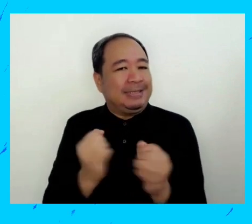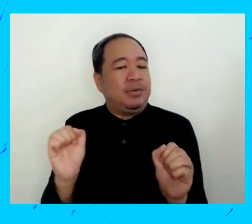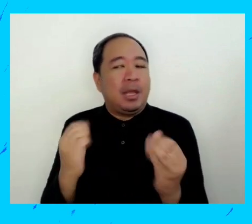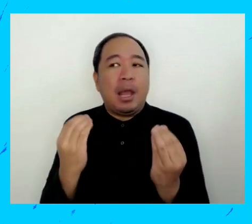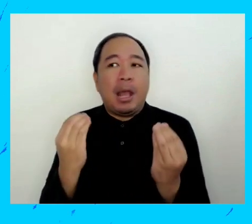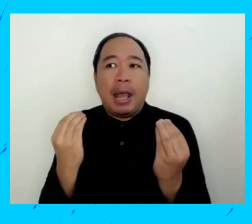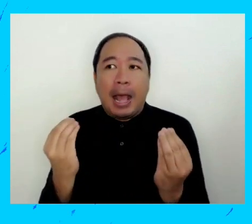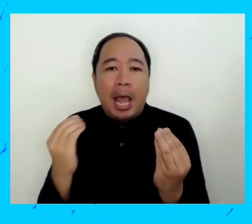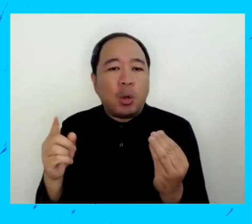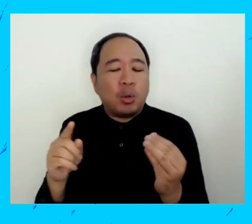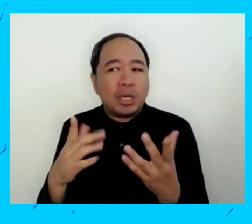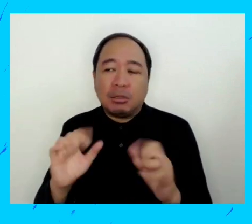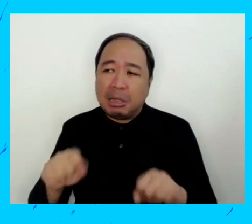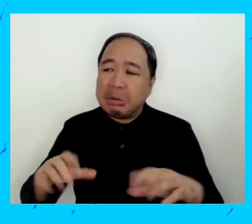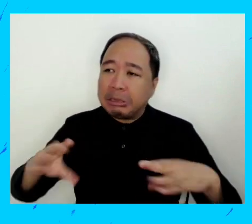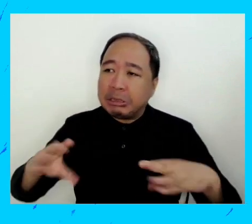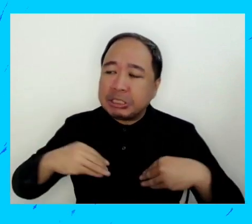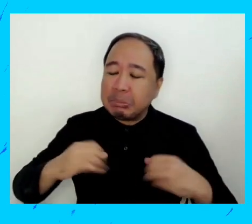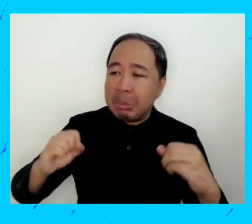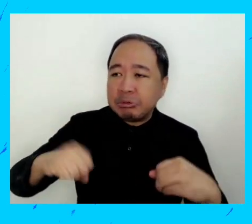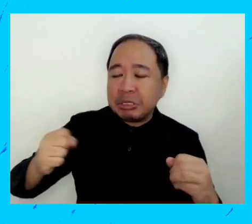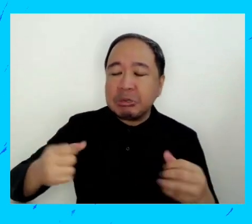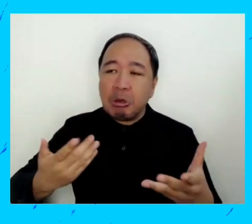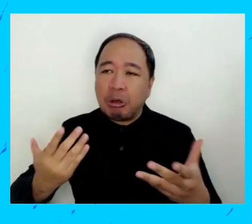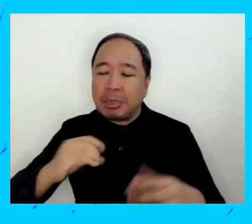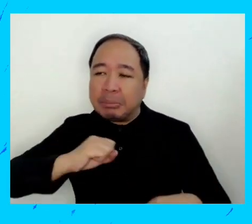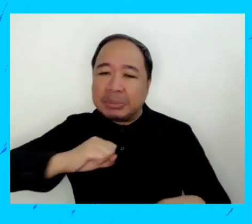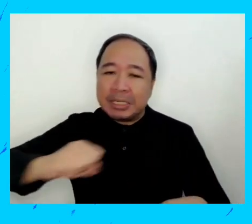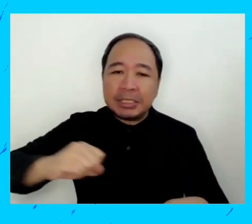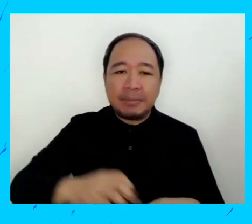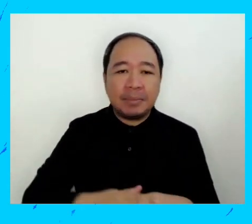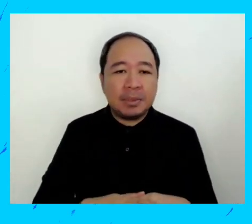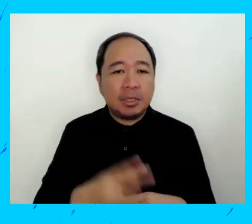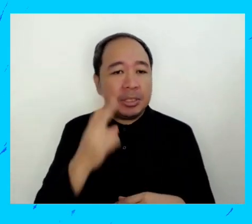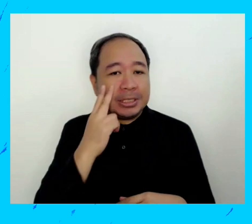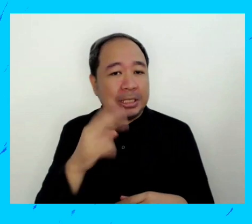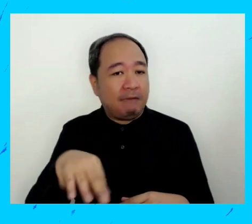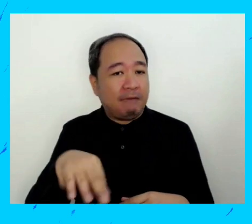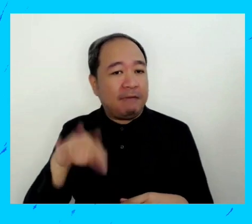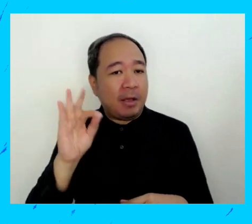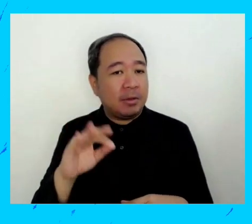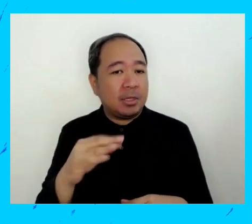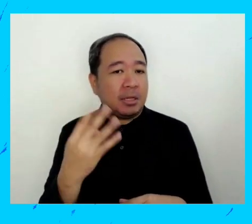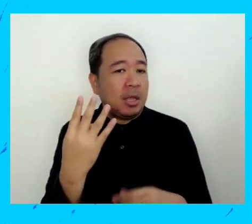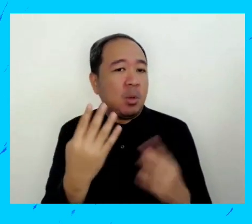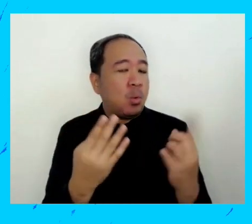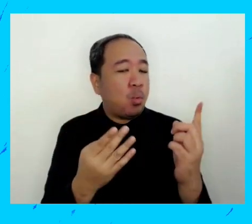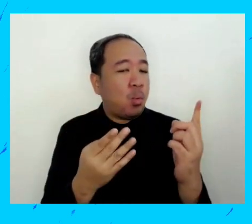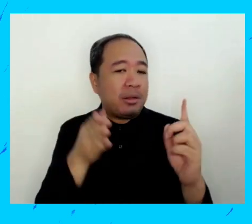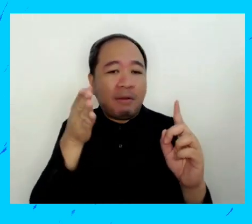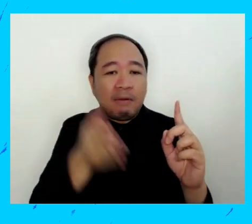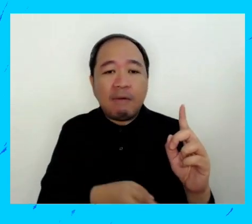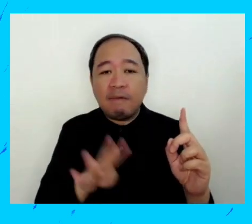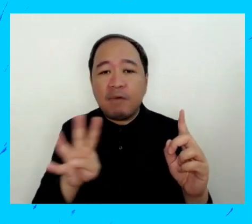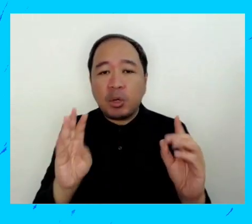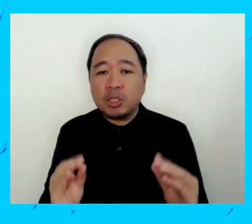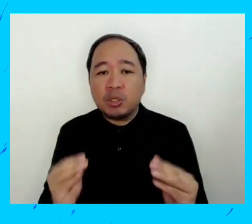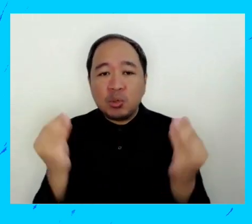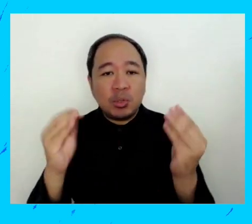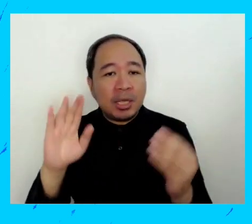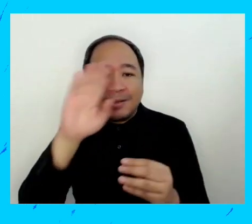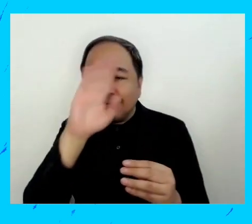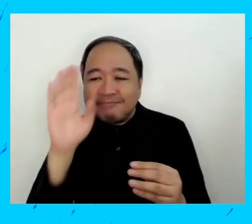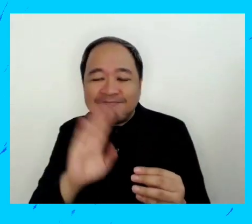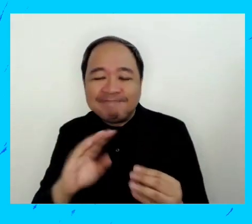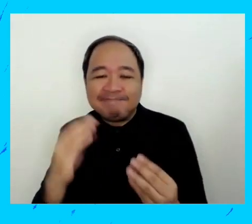pobres de fin en el clasera nunca recibieron cualquier